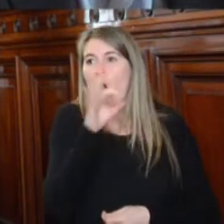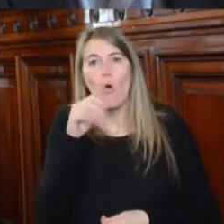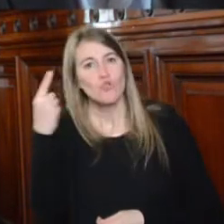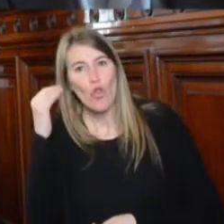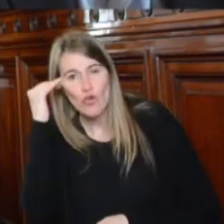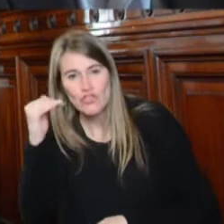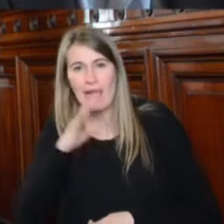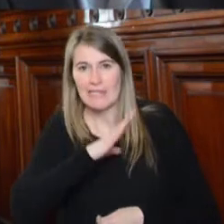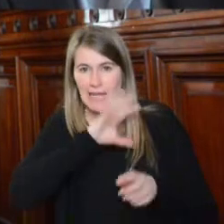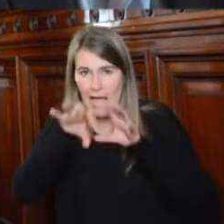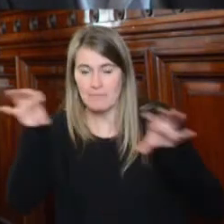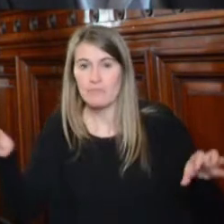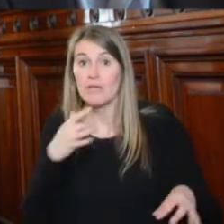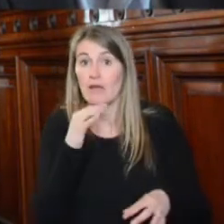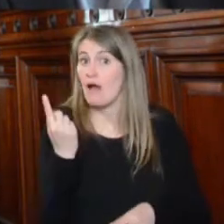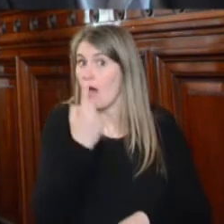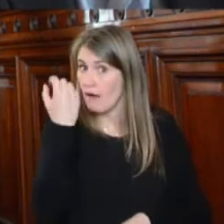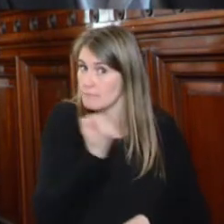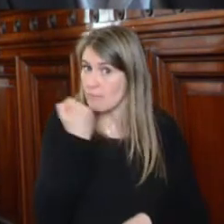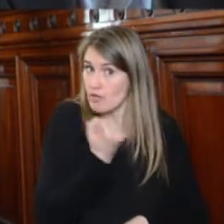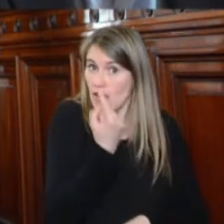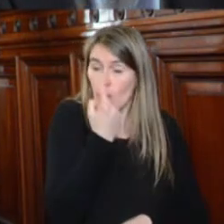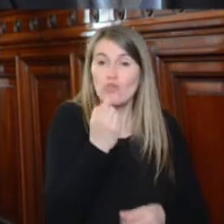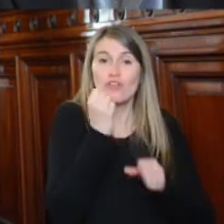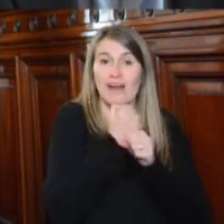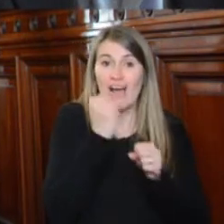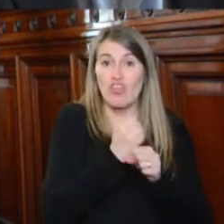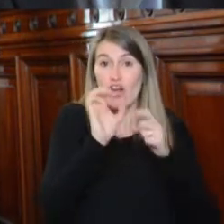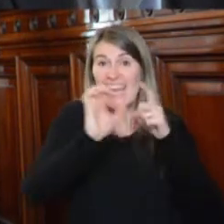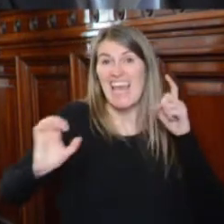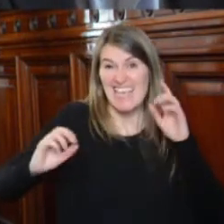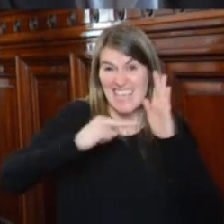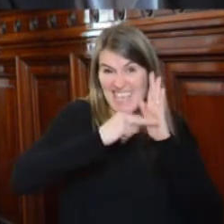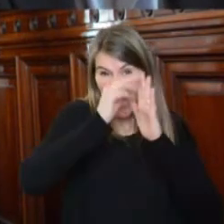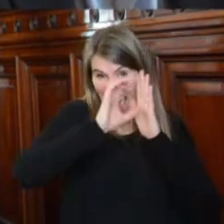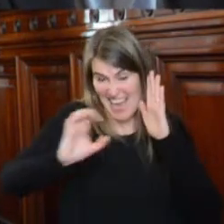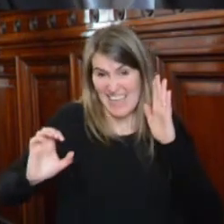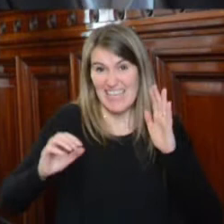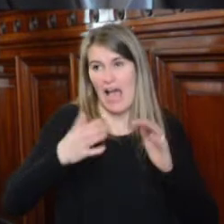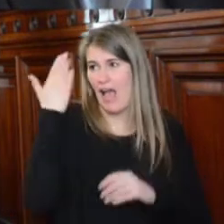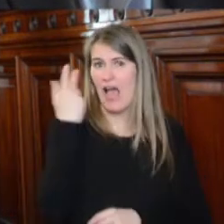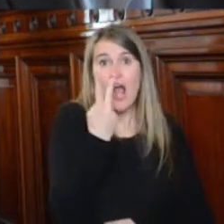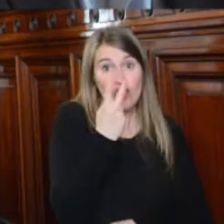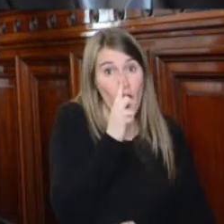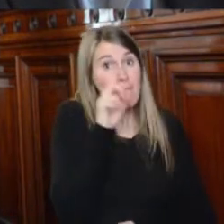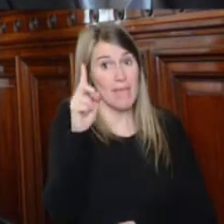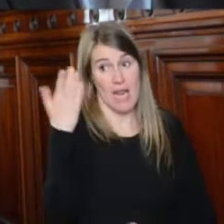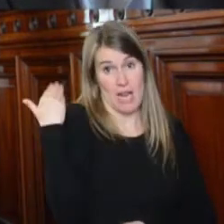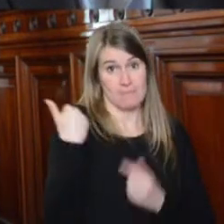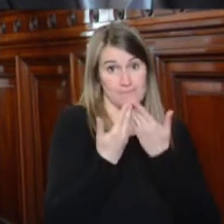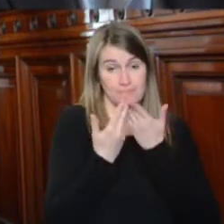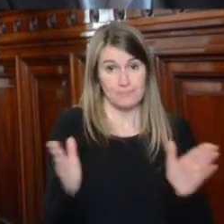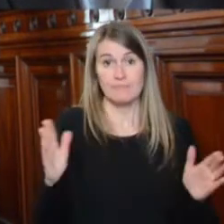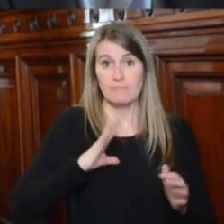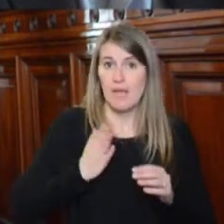caso paradigmático es el de la Federación de Trabajadores de la Energía de la República Argentina, cuyo pedido data del año 2000, a pesar de los insistentes